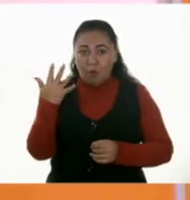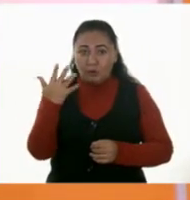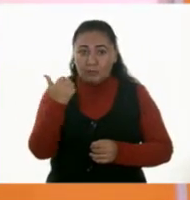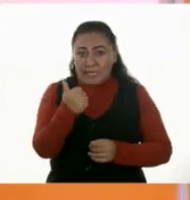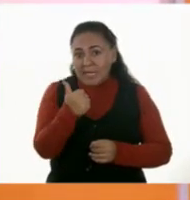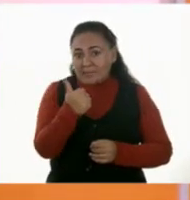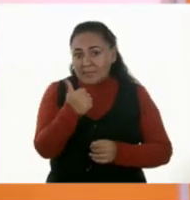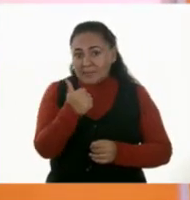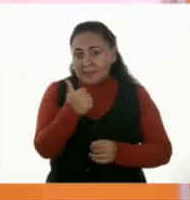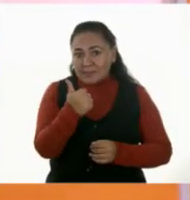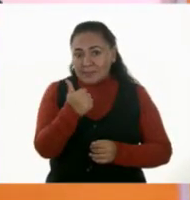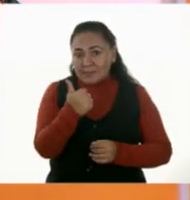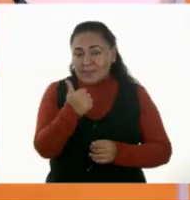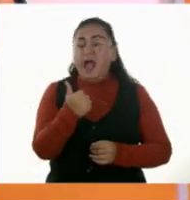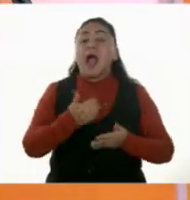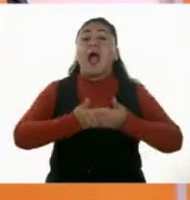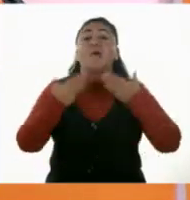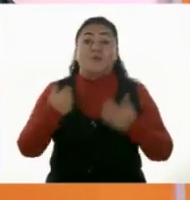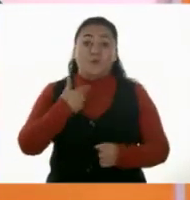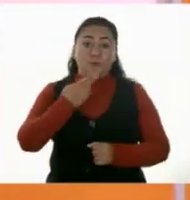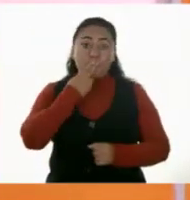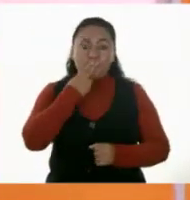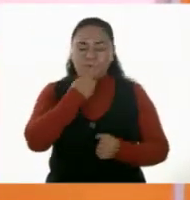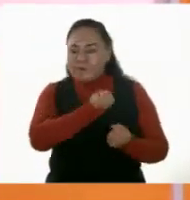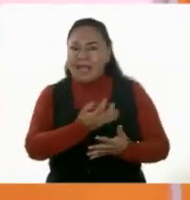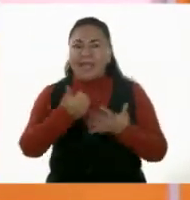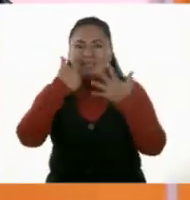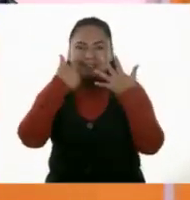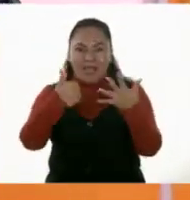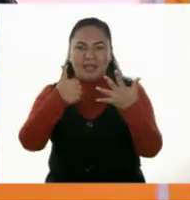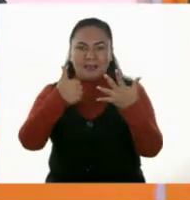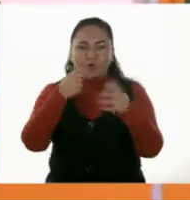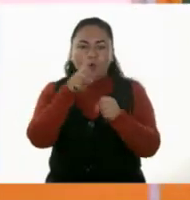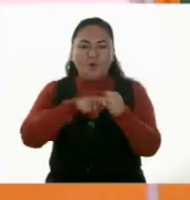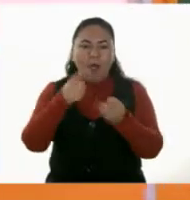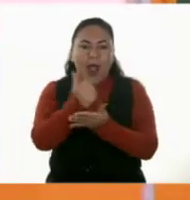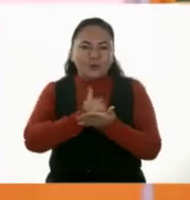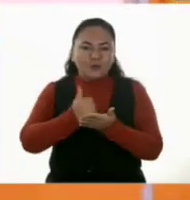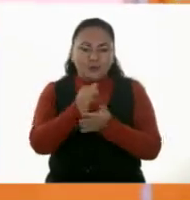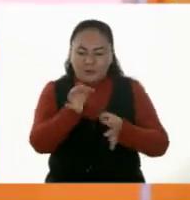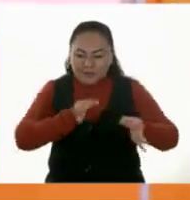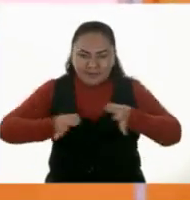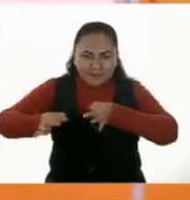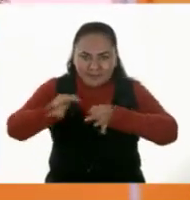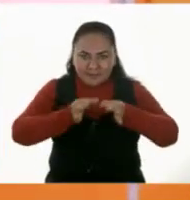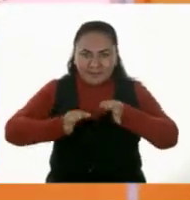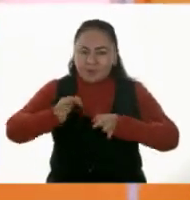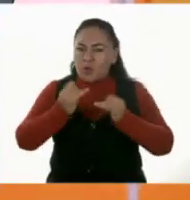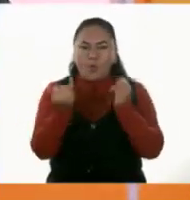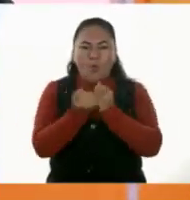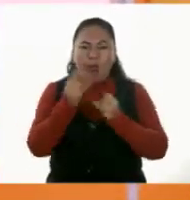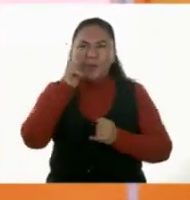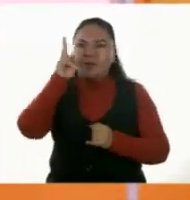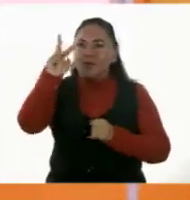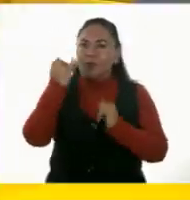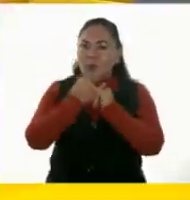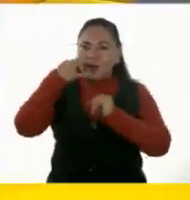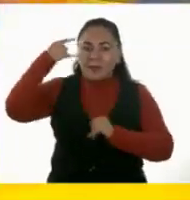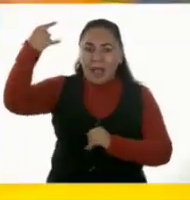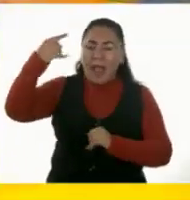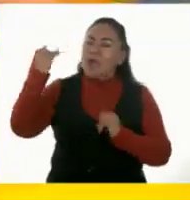cinco y seis. Voy a utilizar seis fichitas de color azul y las vamos a acomodar como en la imagen.